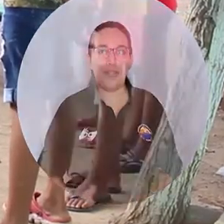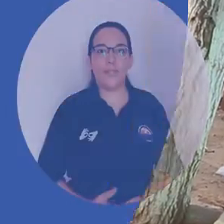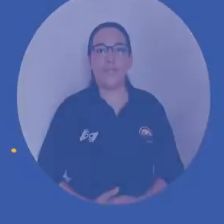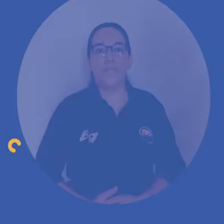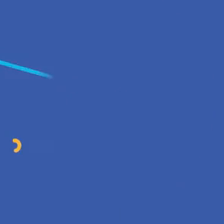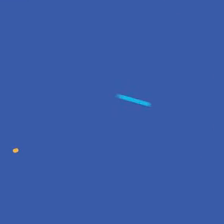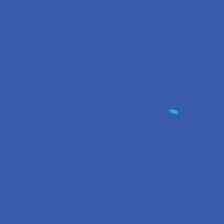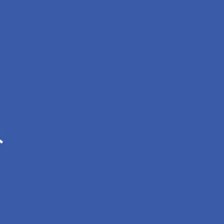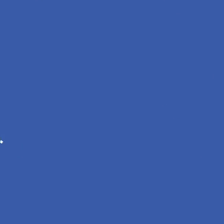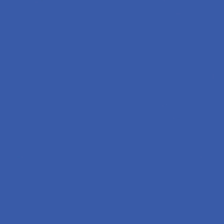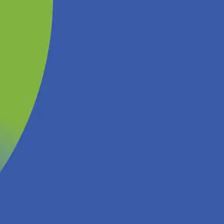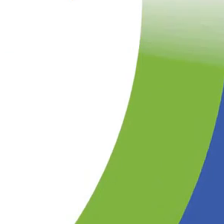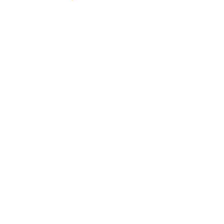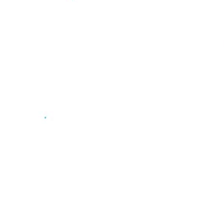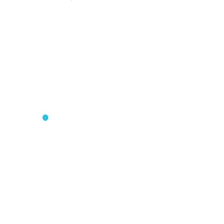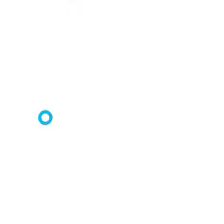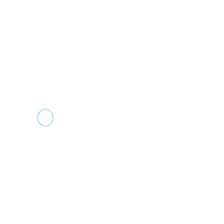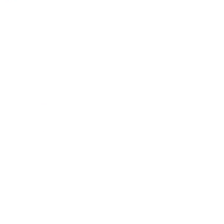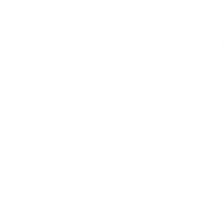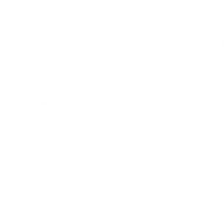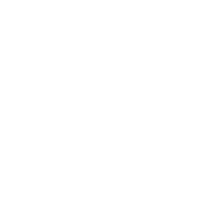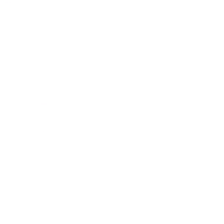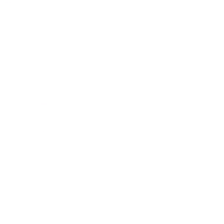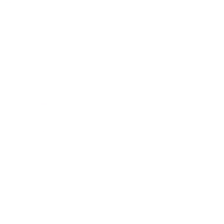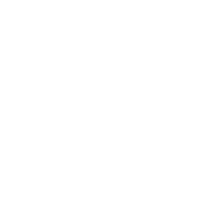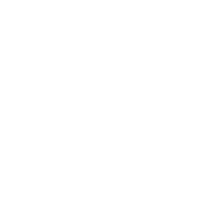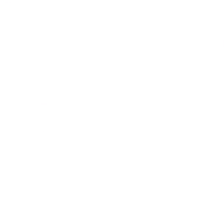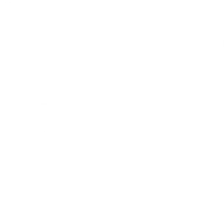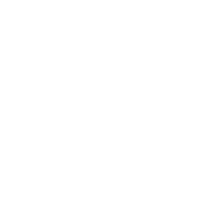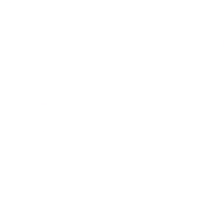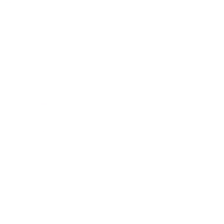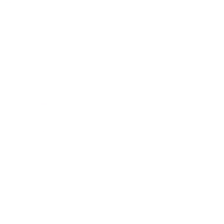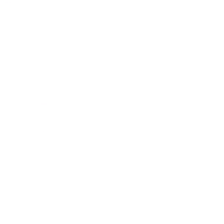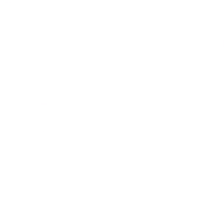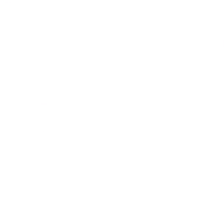Universidad del Magdalena. Aún más incluyente e innovadora.